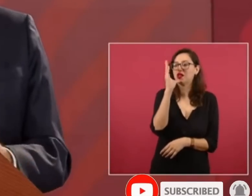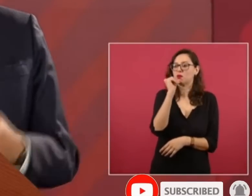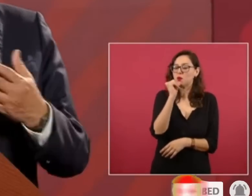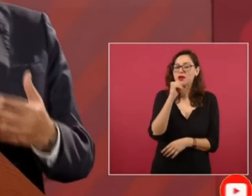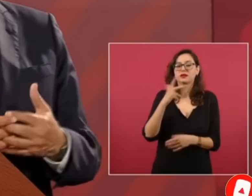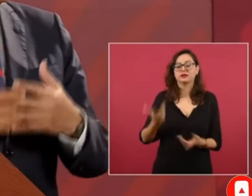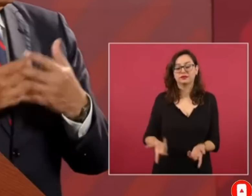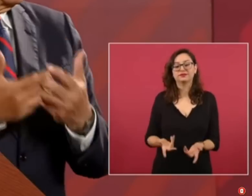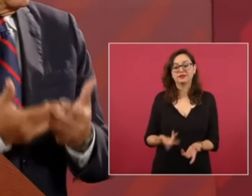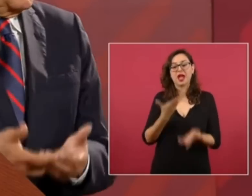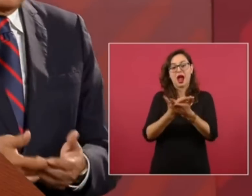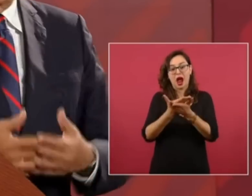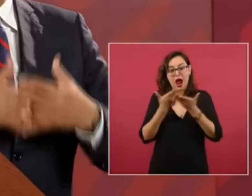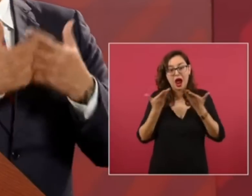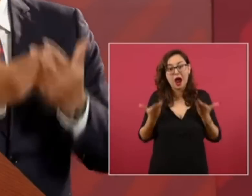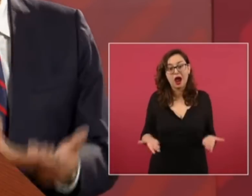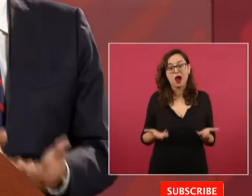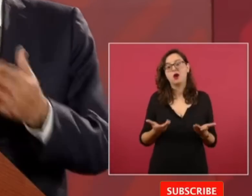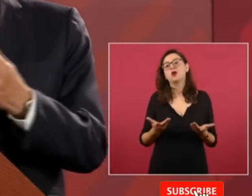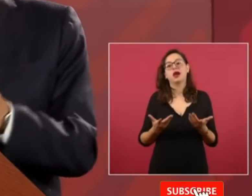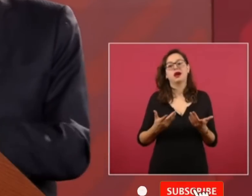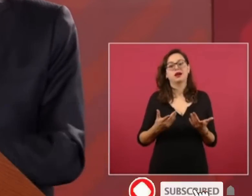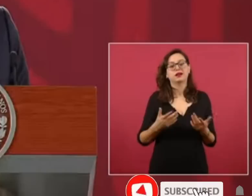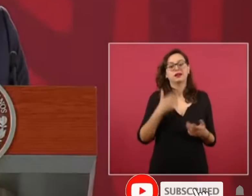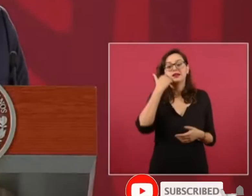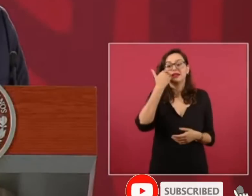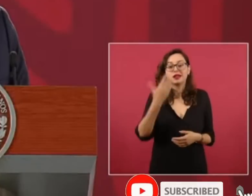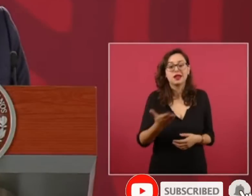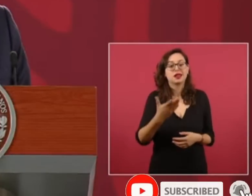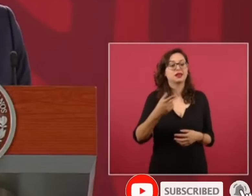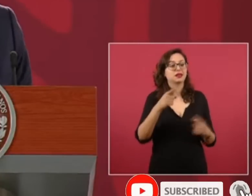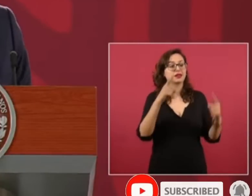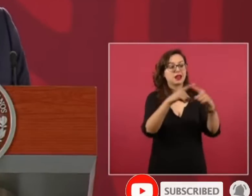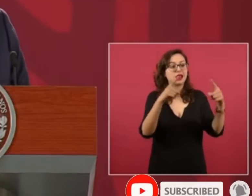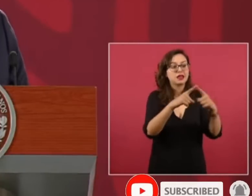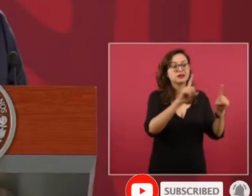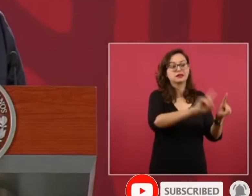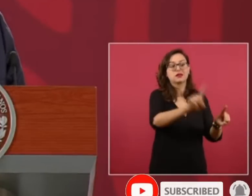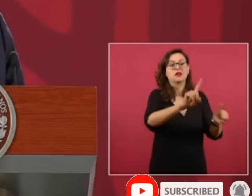entremos a una polémica con las iglesias. No.